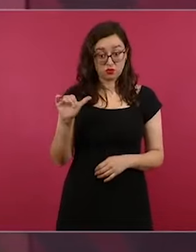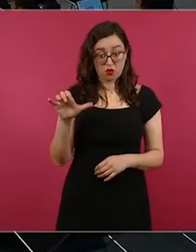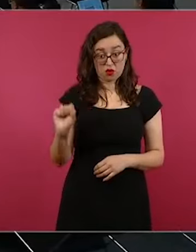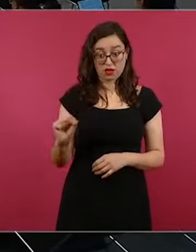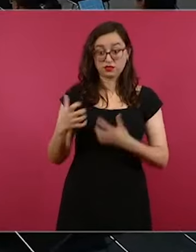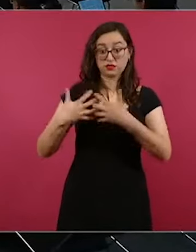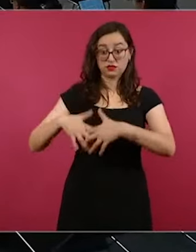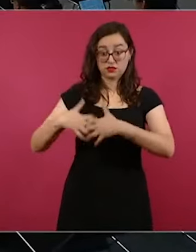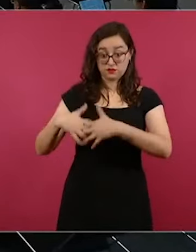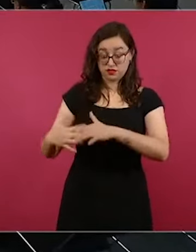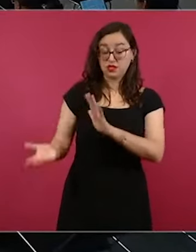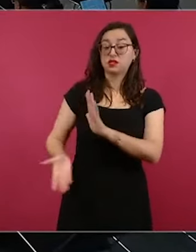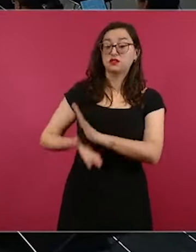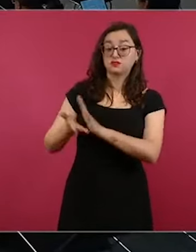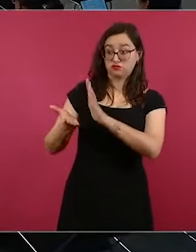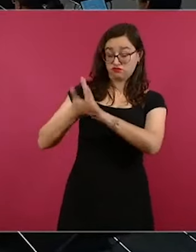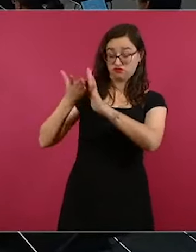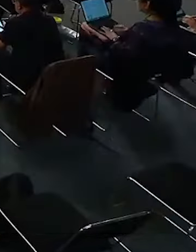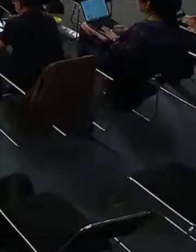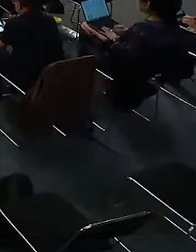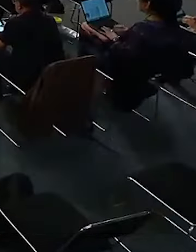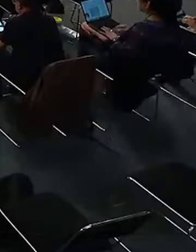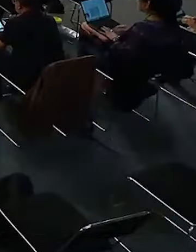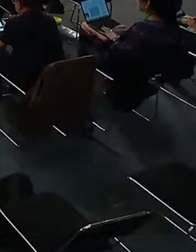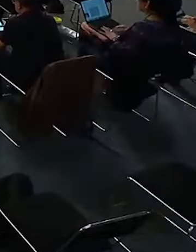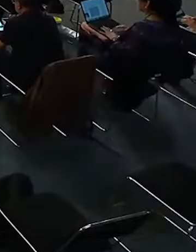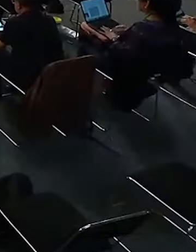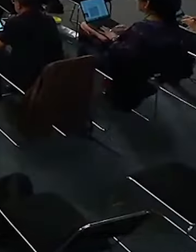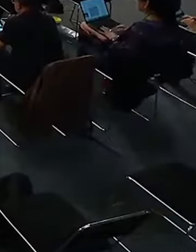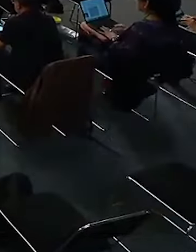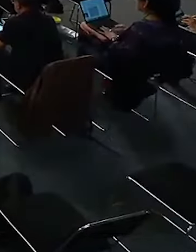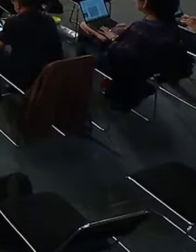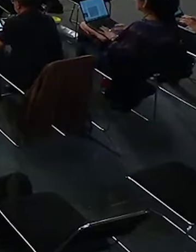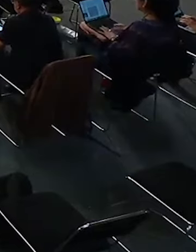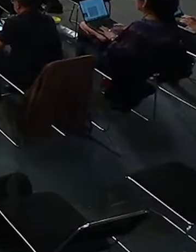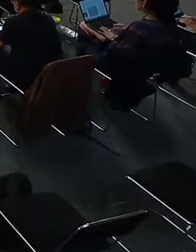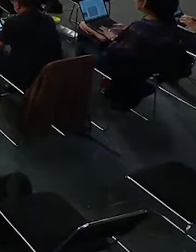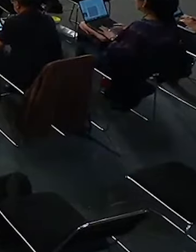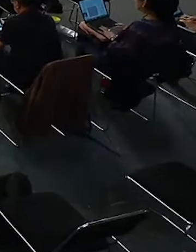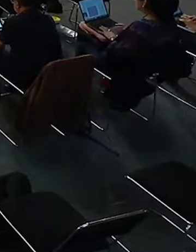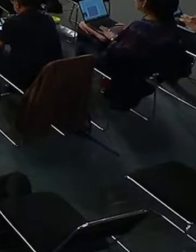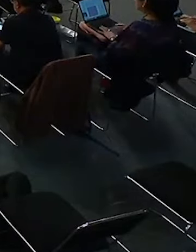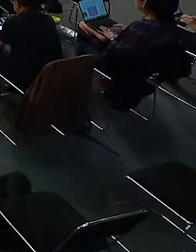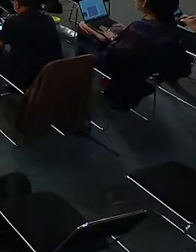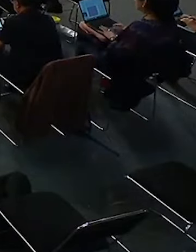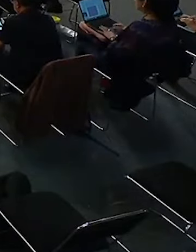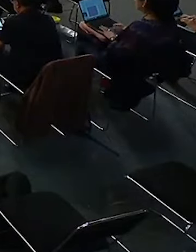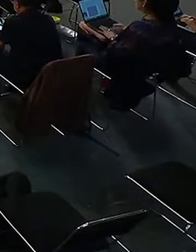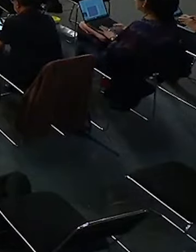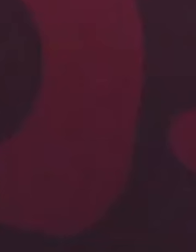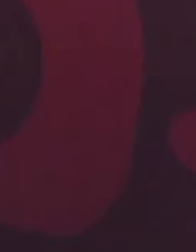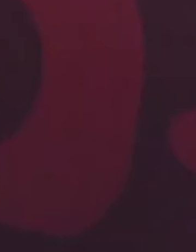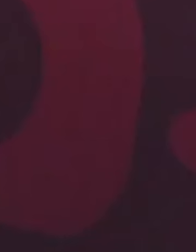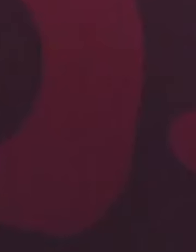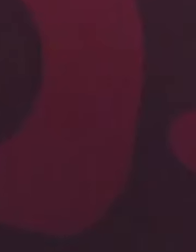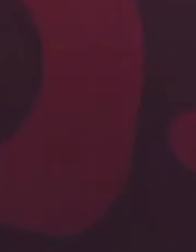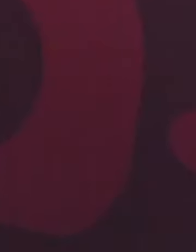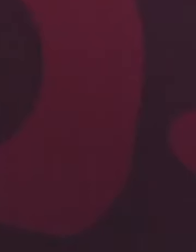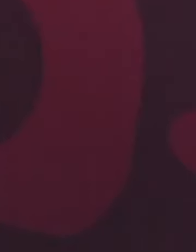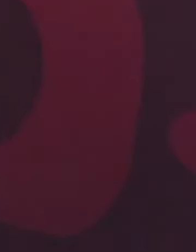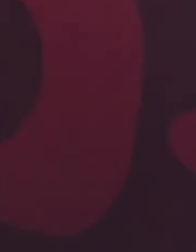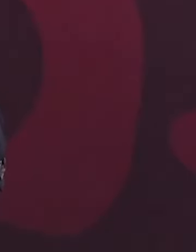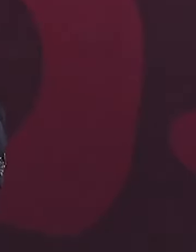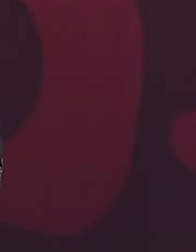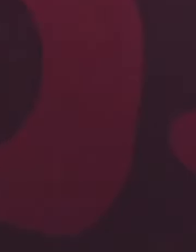casi en los cinco años, 40